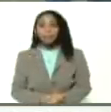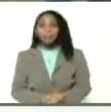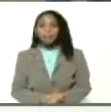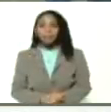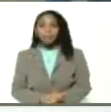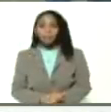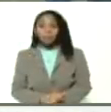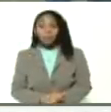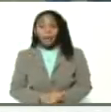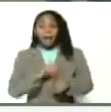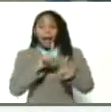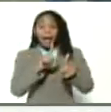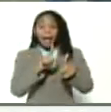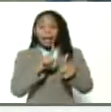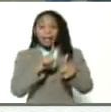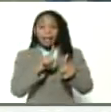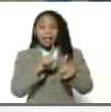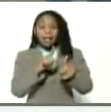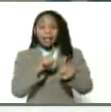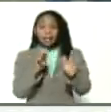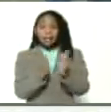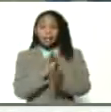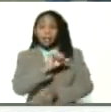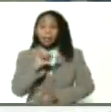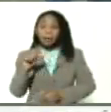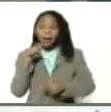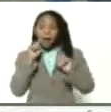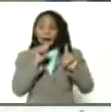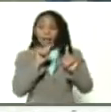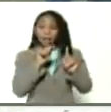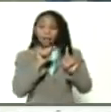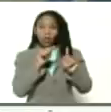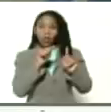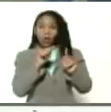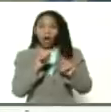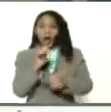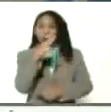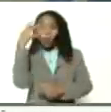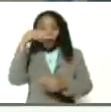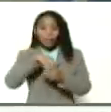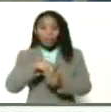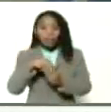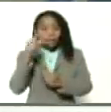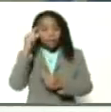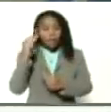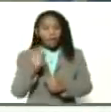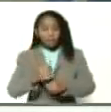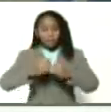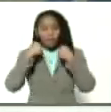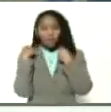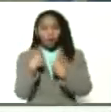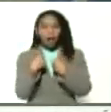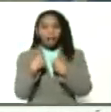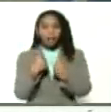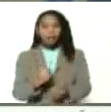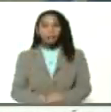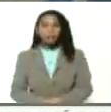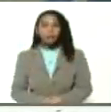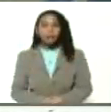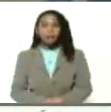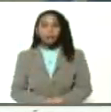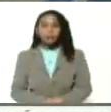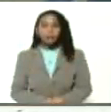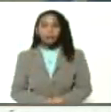Bueno, en esa Semana Santa estamos en cuarentena radical. Ya se ha coordinado con las